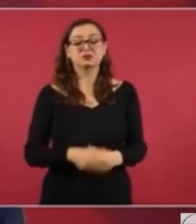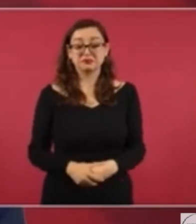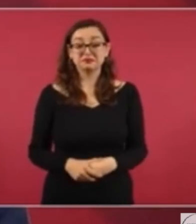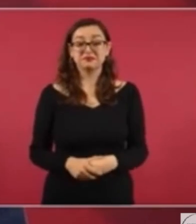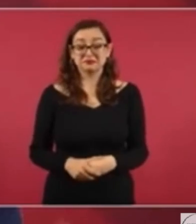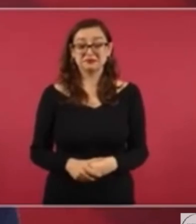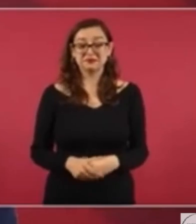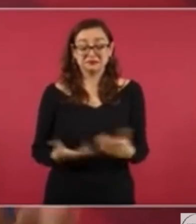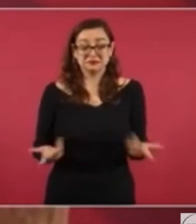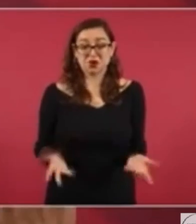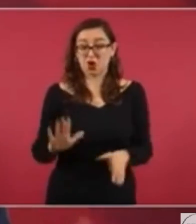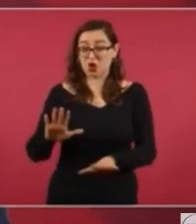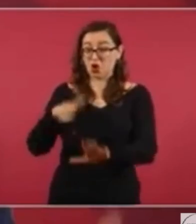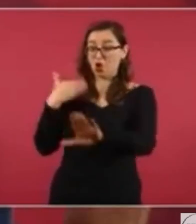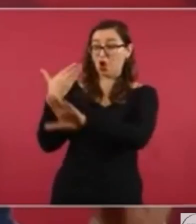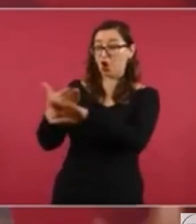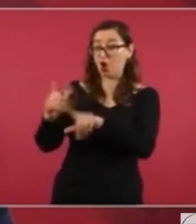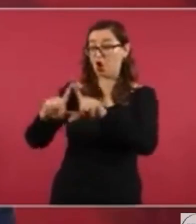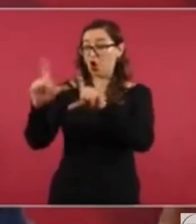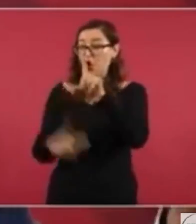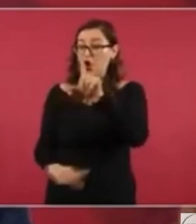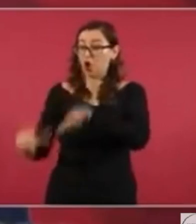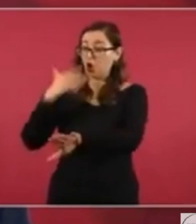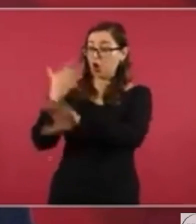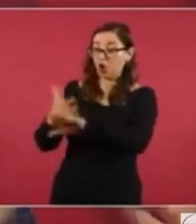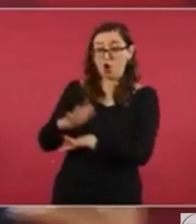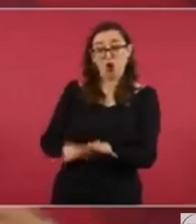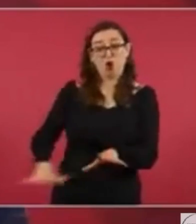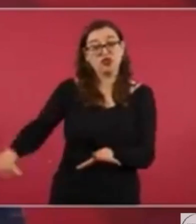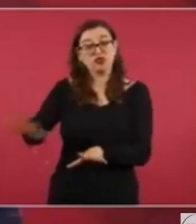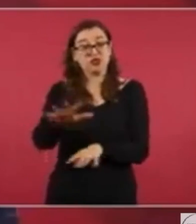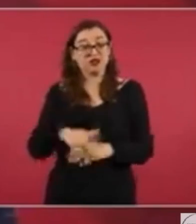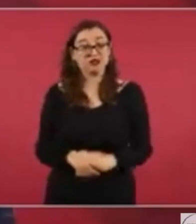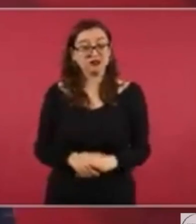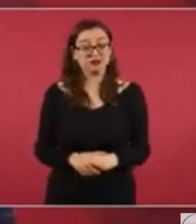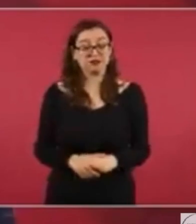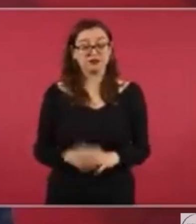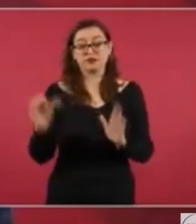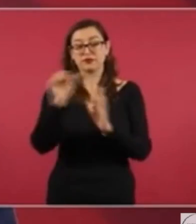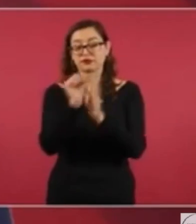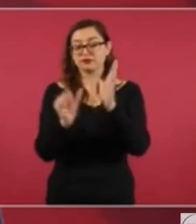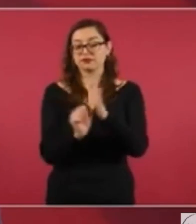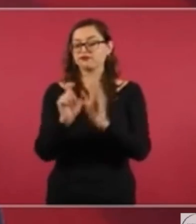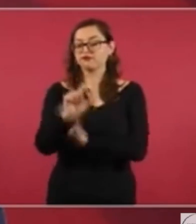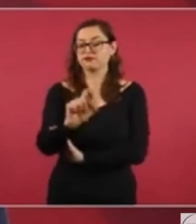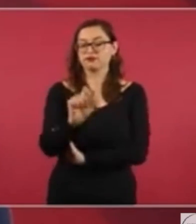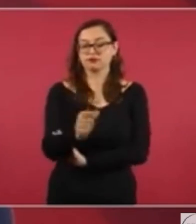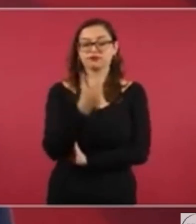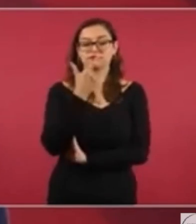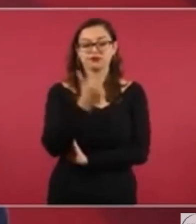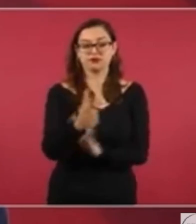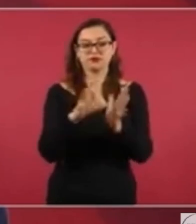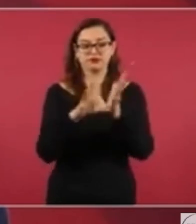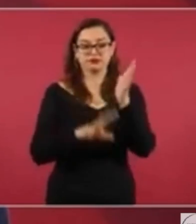¿Para qué reformaron el 27 constitucional cuando salinas?